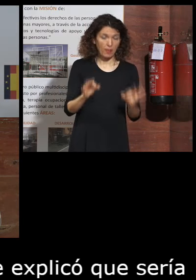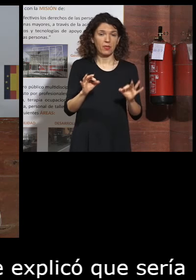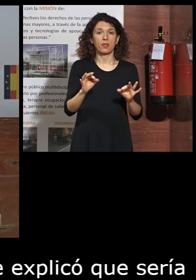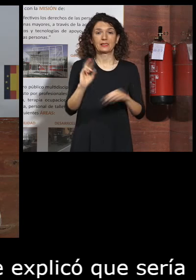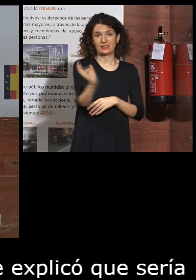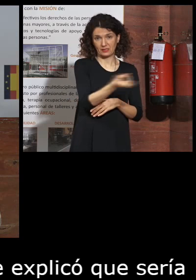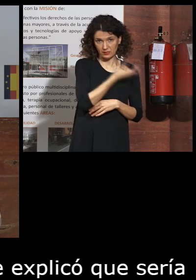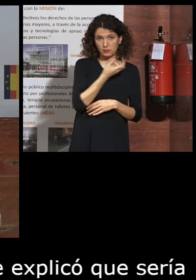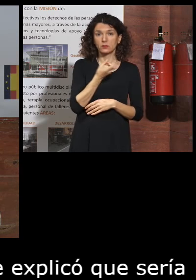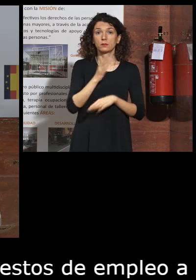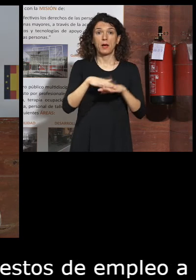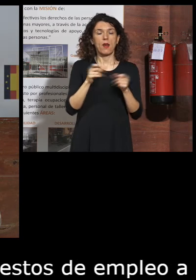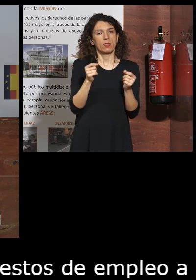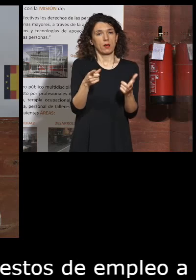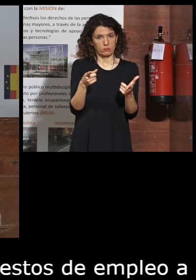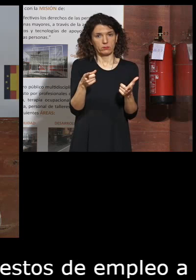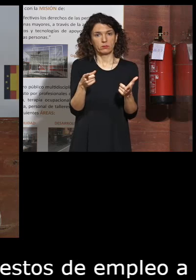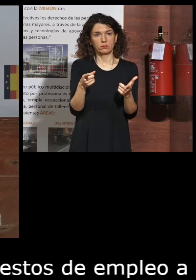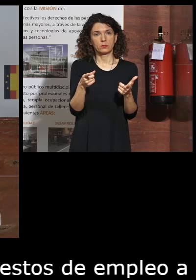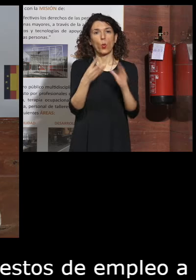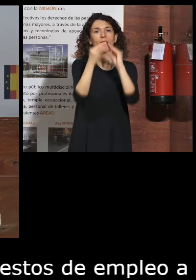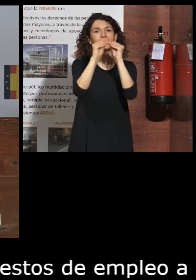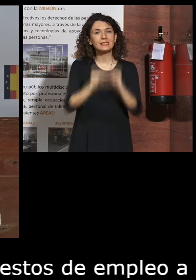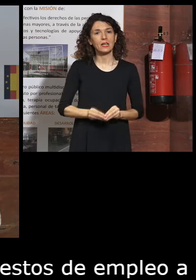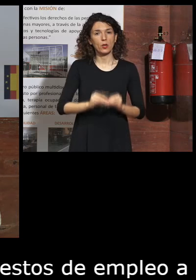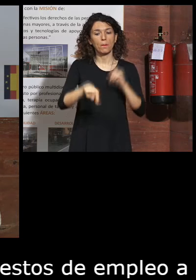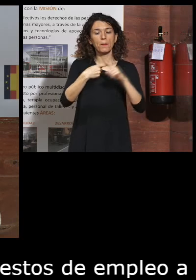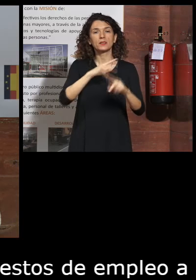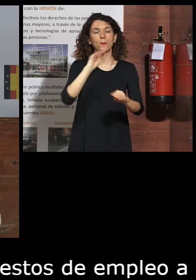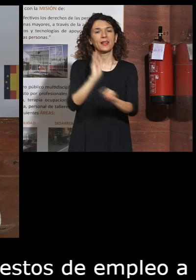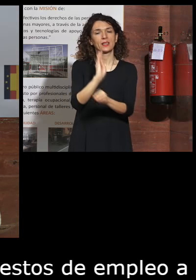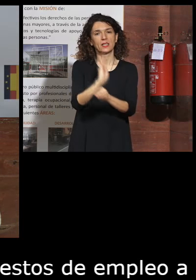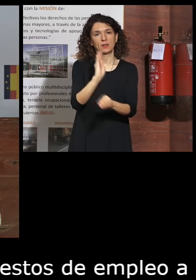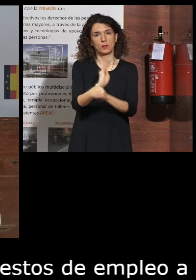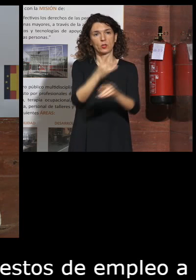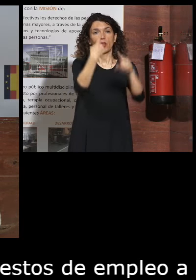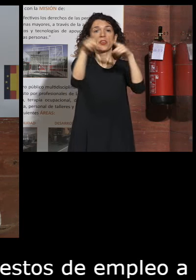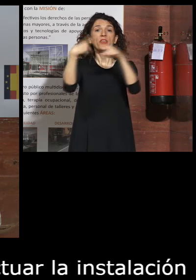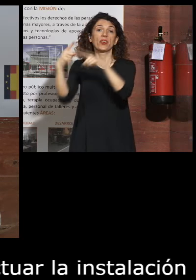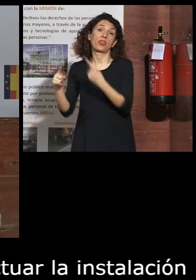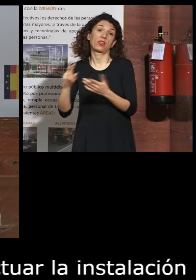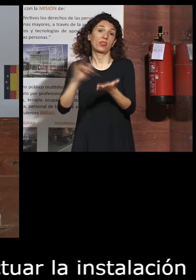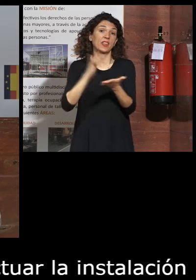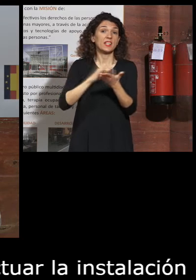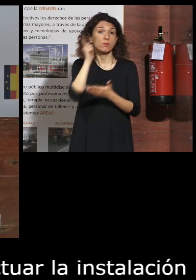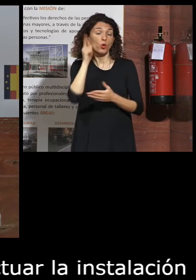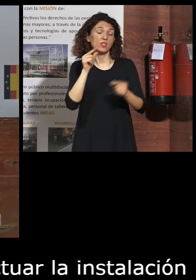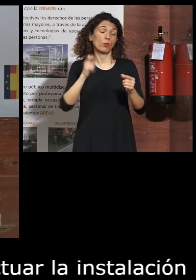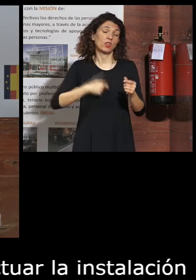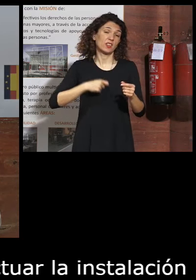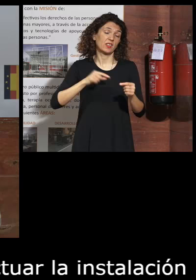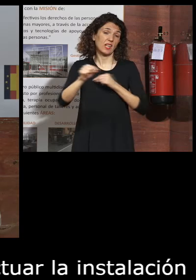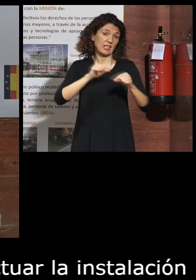para efectuar la instalación y el mantenimiento de los dispositivos de teleasistencia